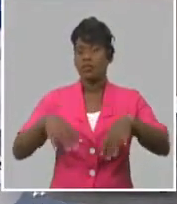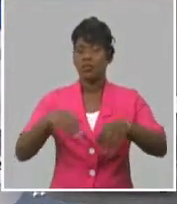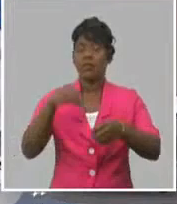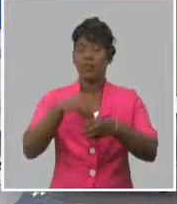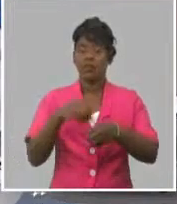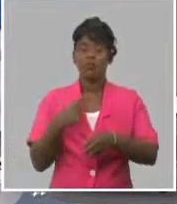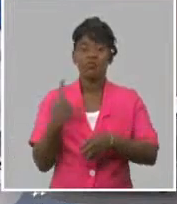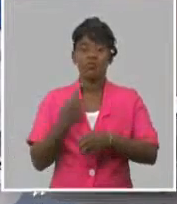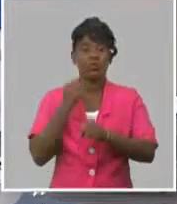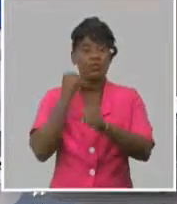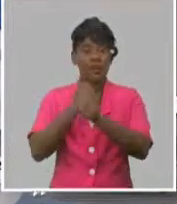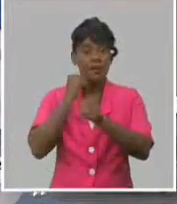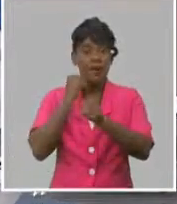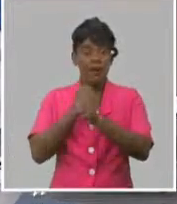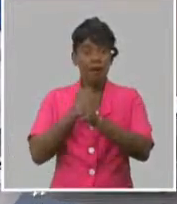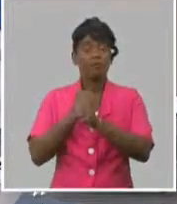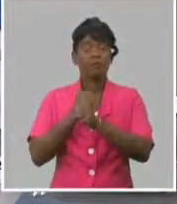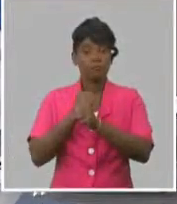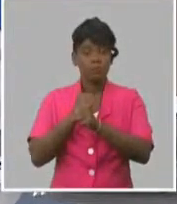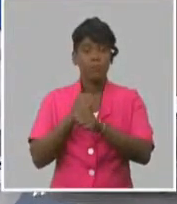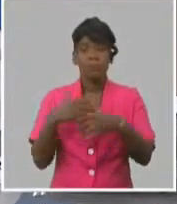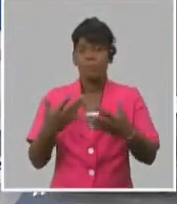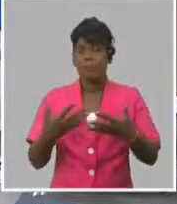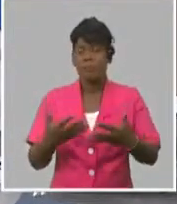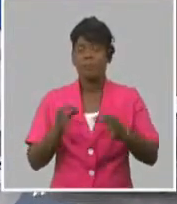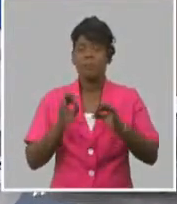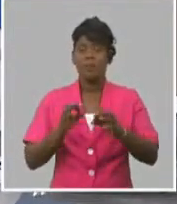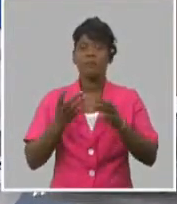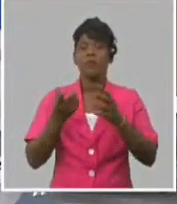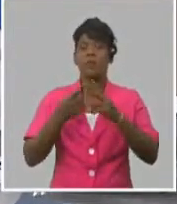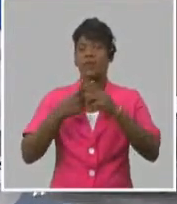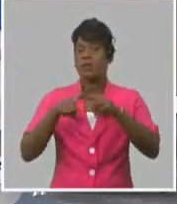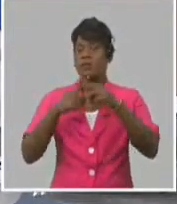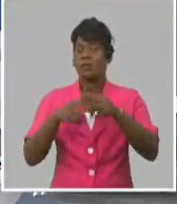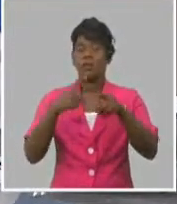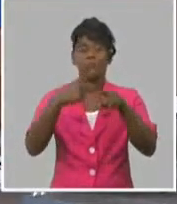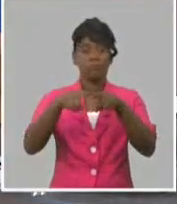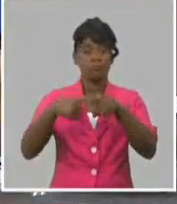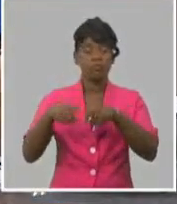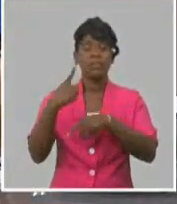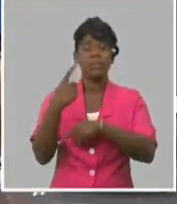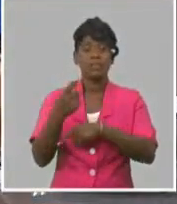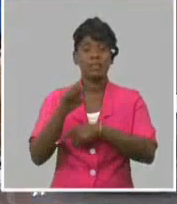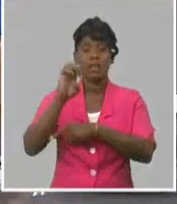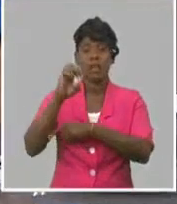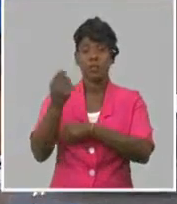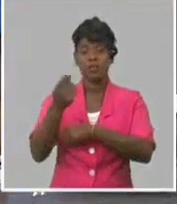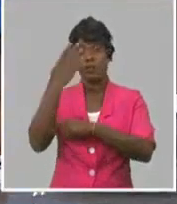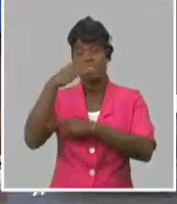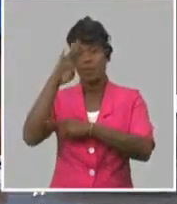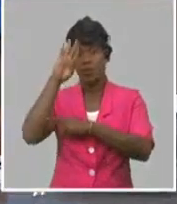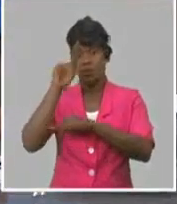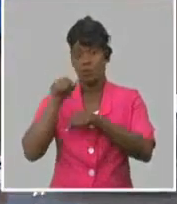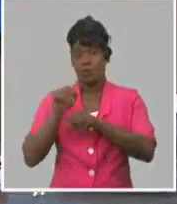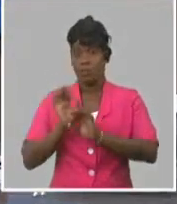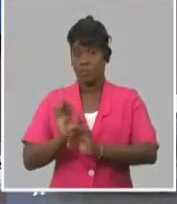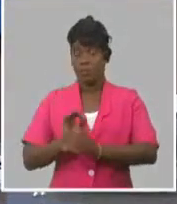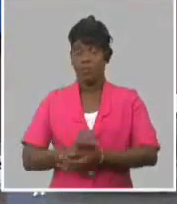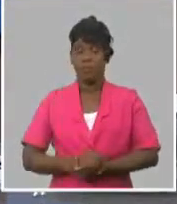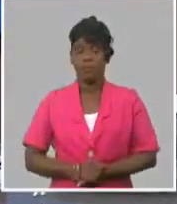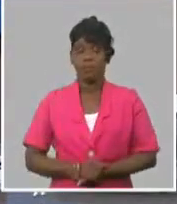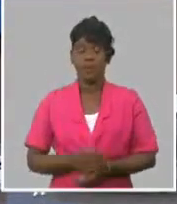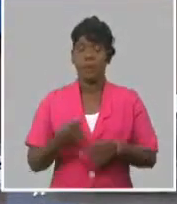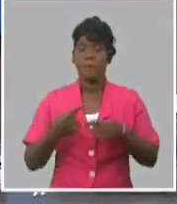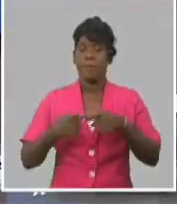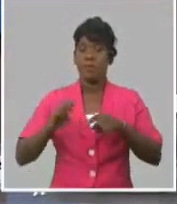trabajando muy profundo para resolver todos los problemas que tiene la economía. La otra